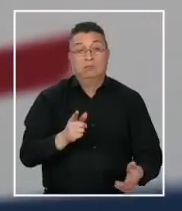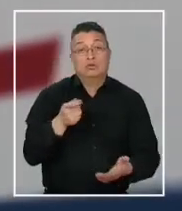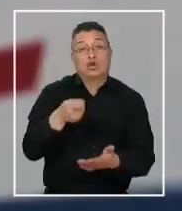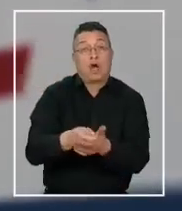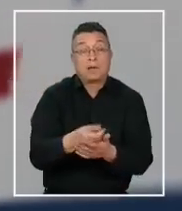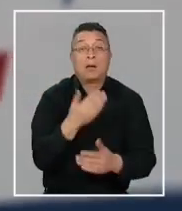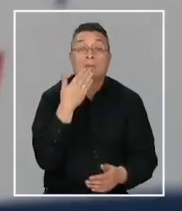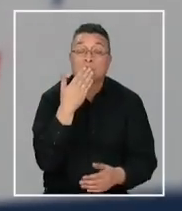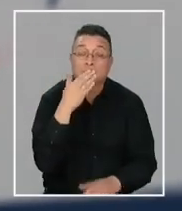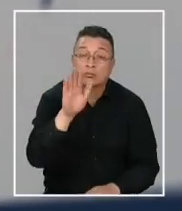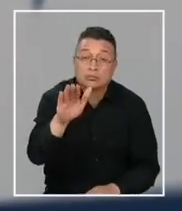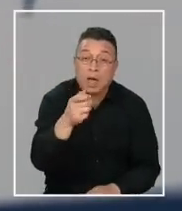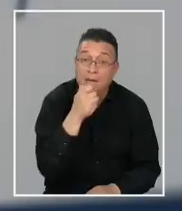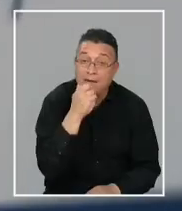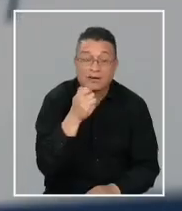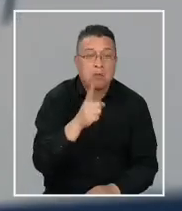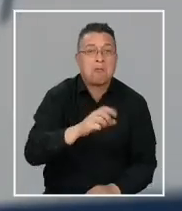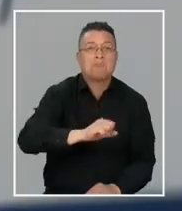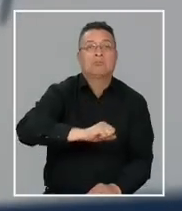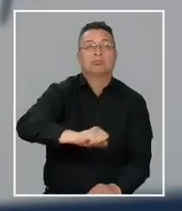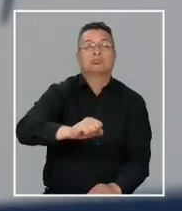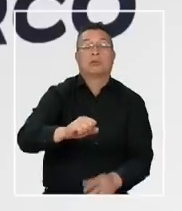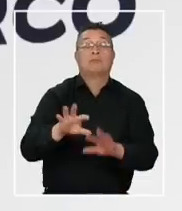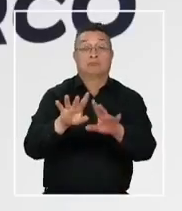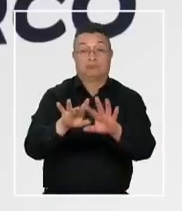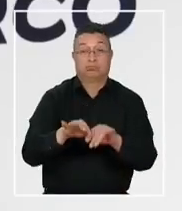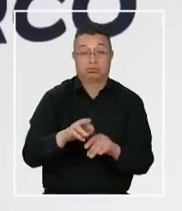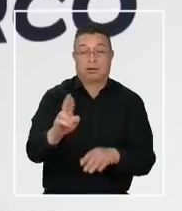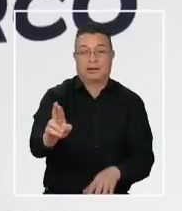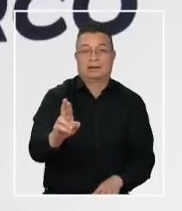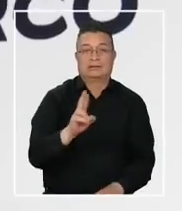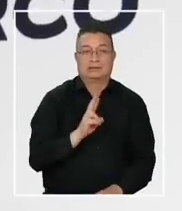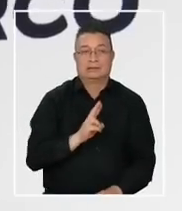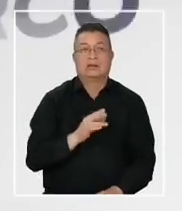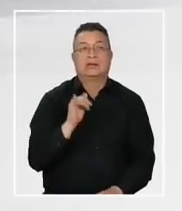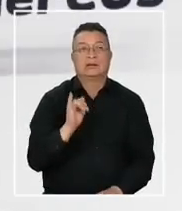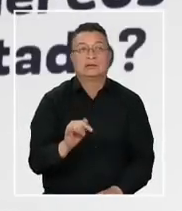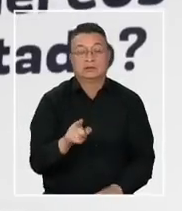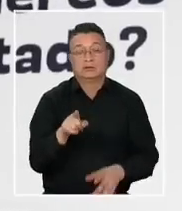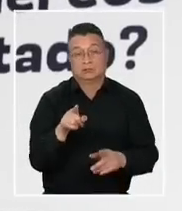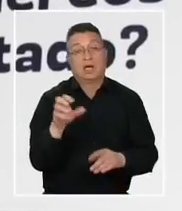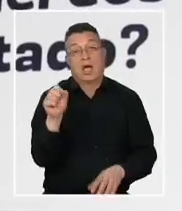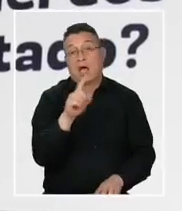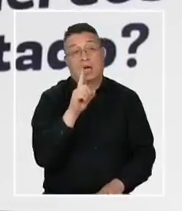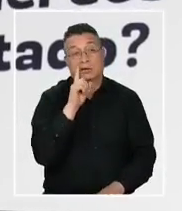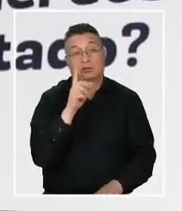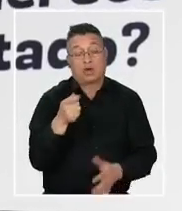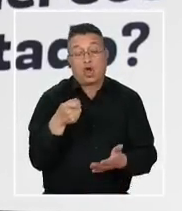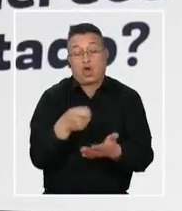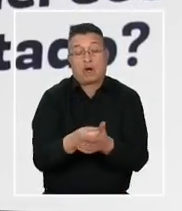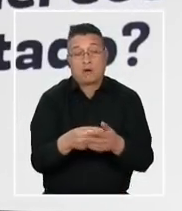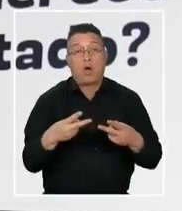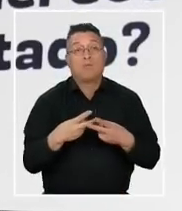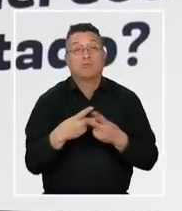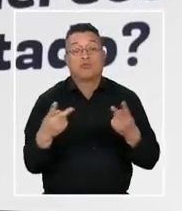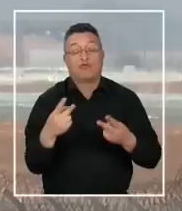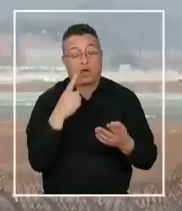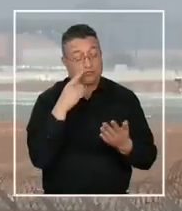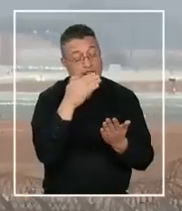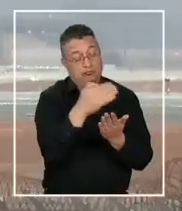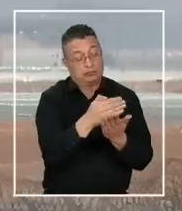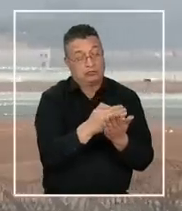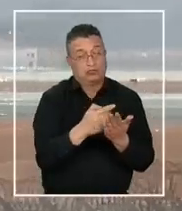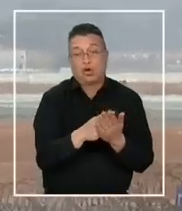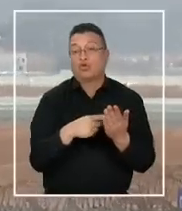estuvieron disponibles para una entrevista, pero por escrito respondieron que mediante este mecanismo, el comprador público tendría a la vista la